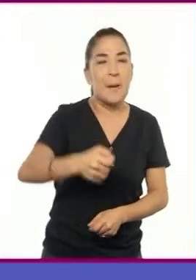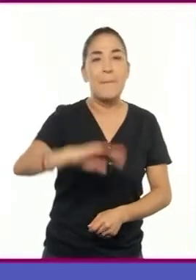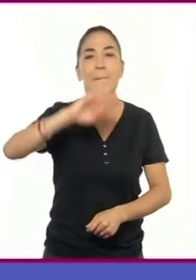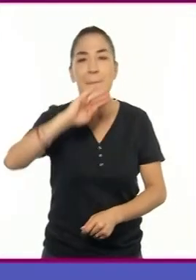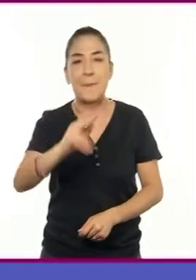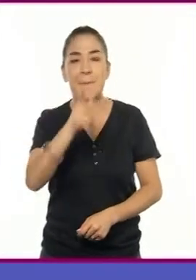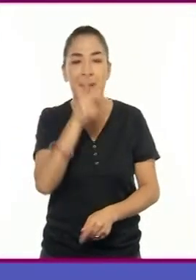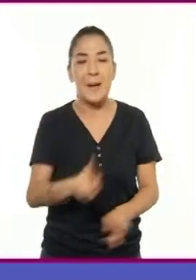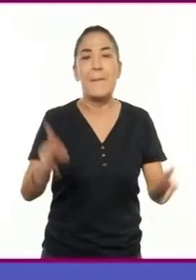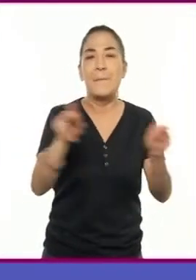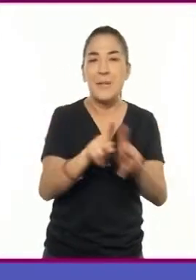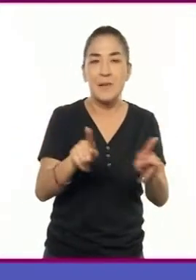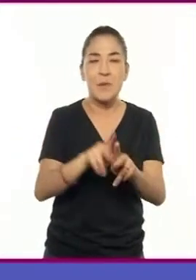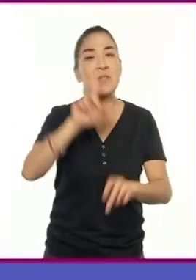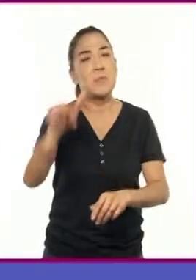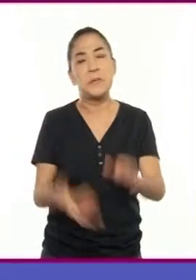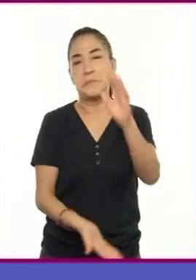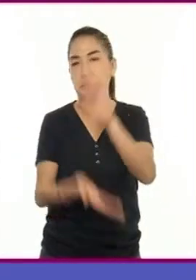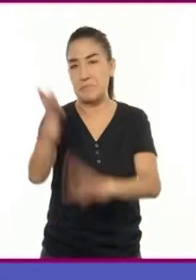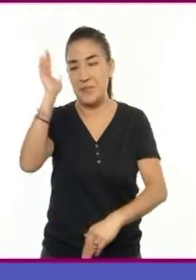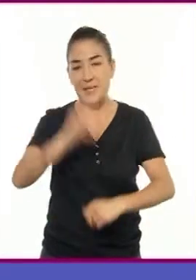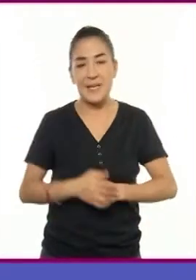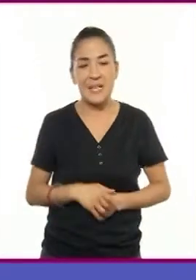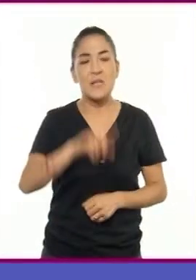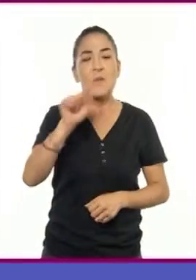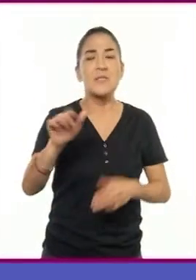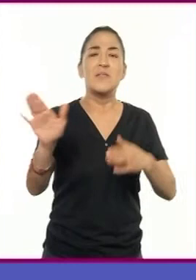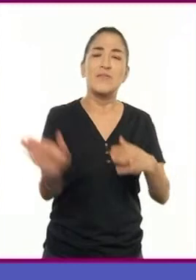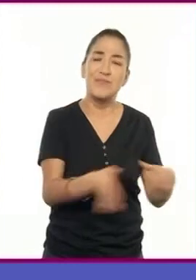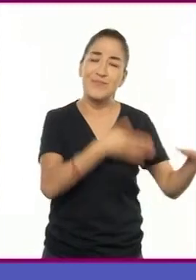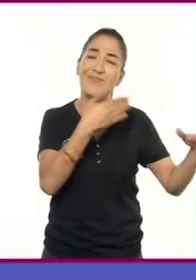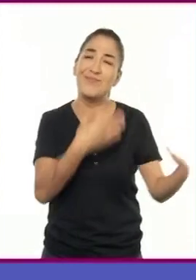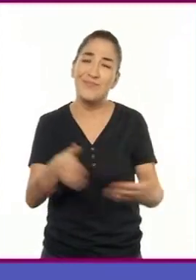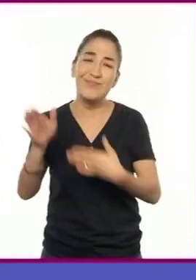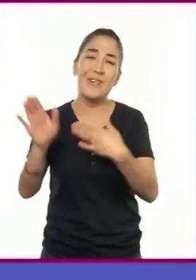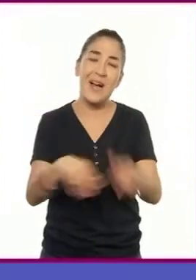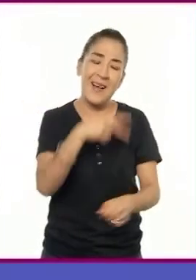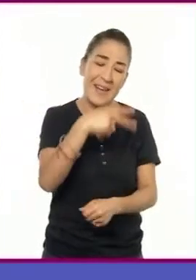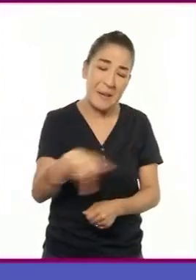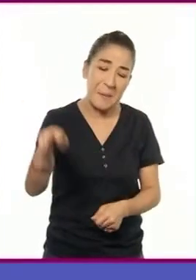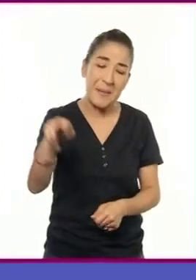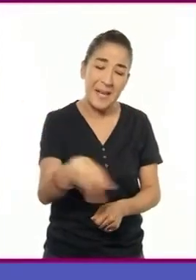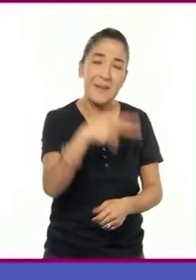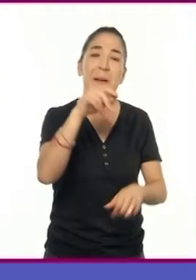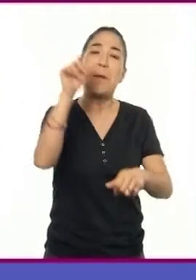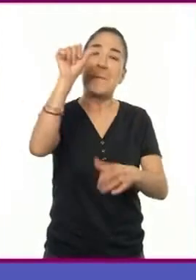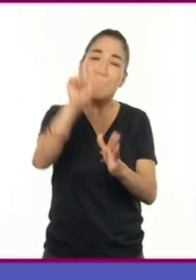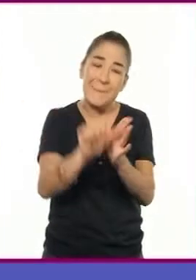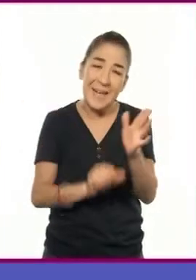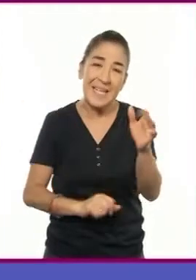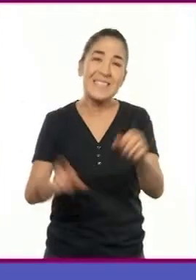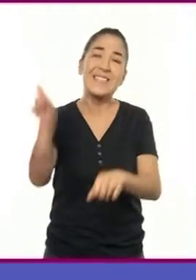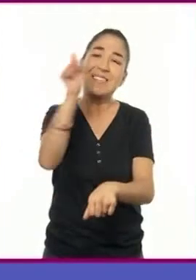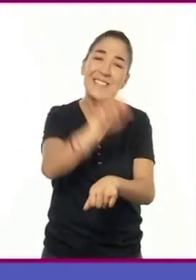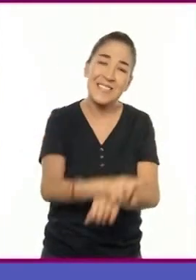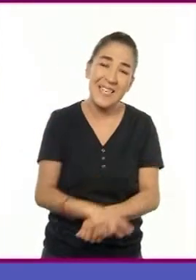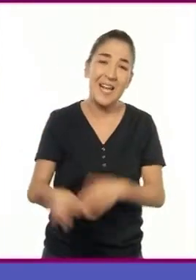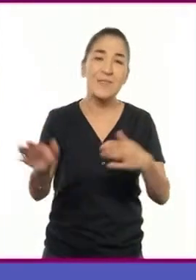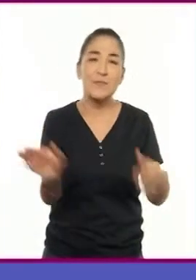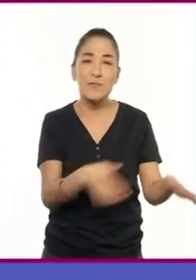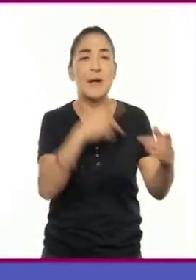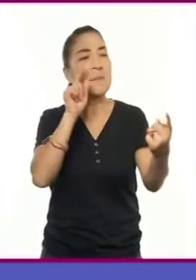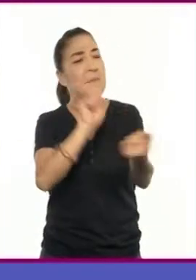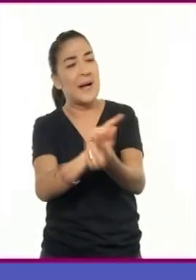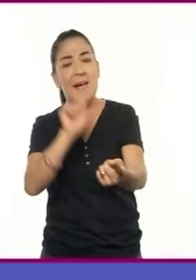primos y se va. Camina durante días, camina durante meses y a todo el que encuentra le pregunta si